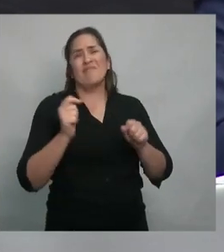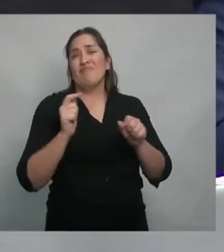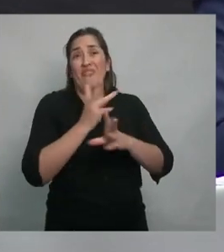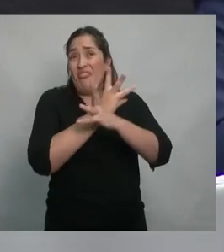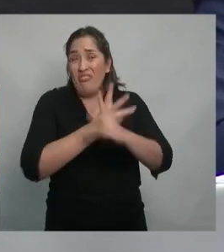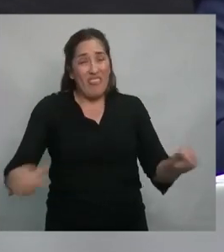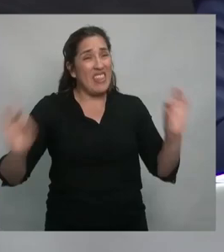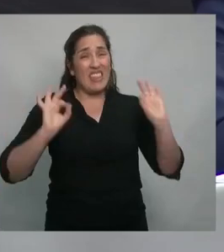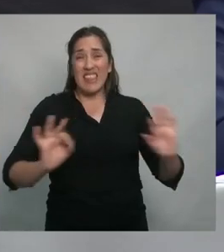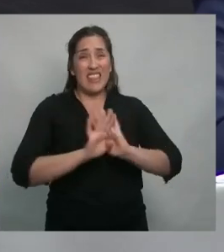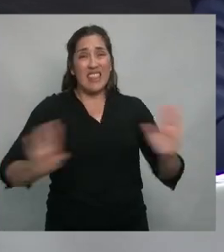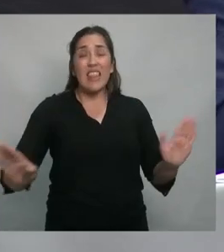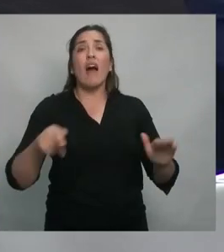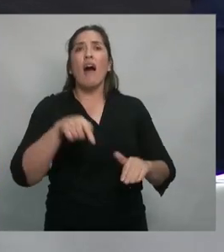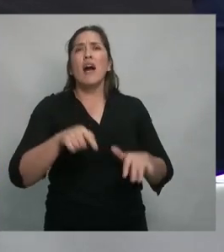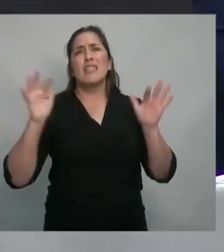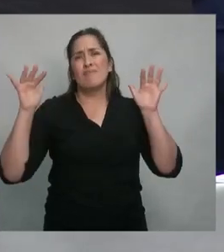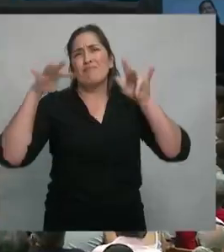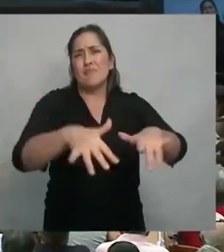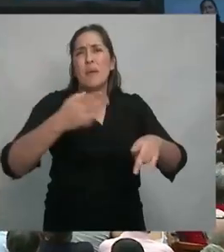colmada y desbordada.